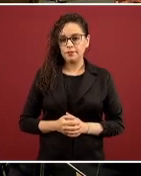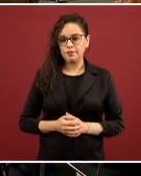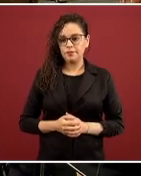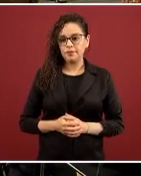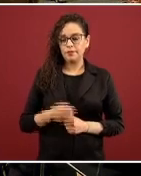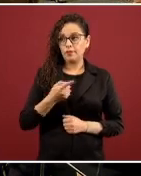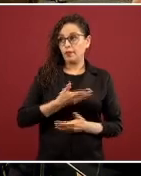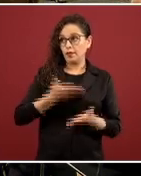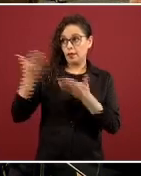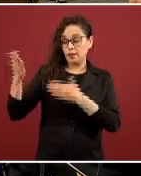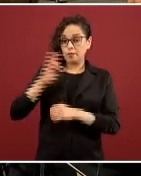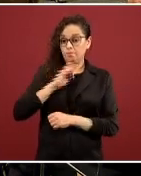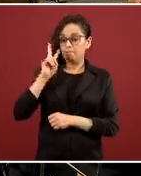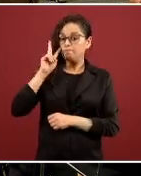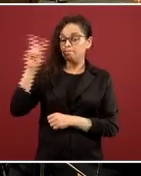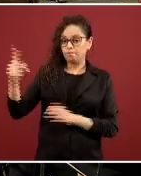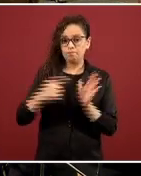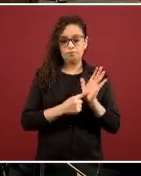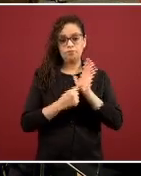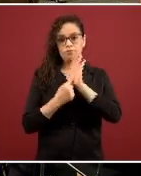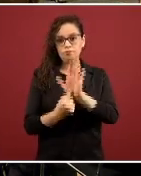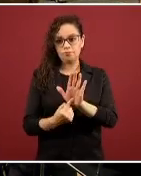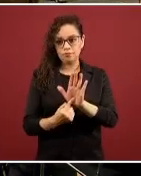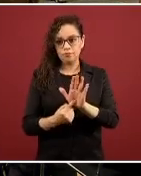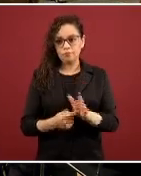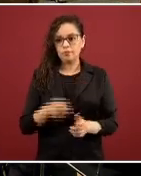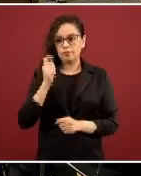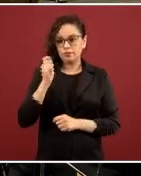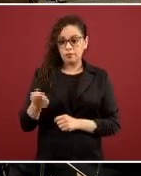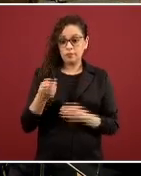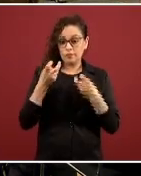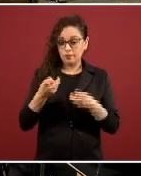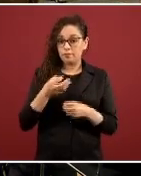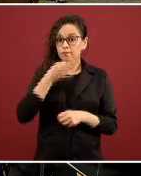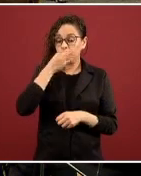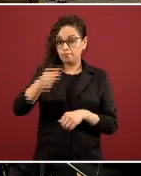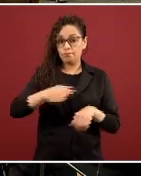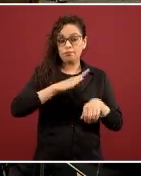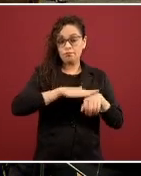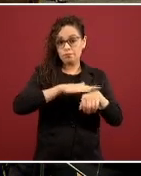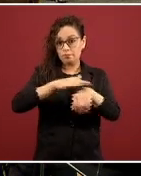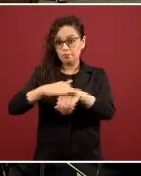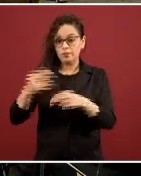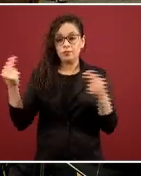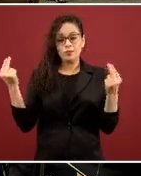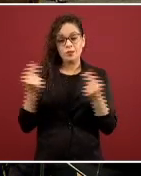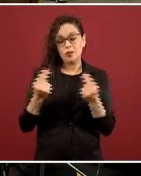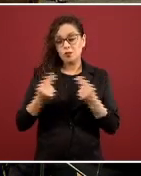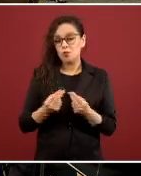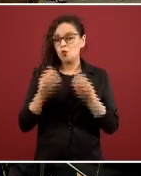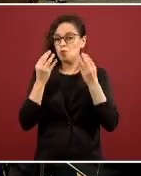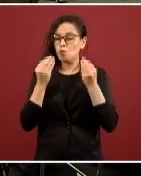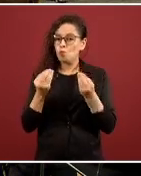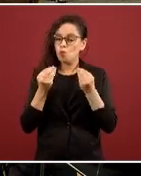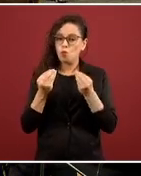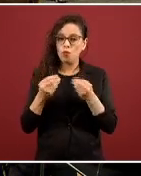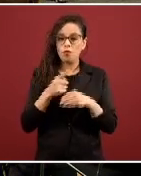evidencia con los que contamos cuando hacemos este llamado a extremar las medidas y mantenerlas.